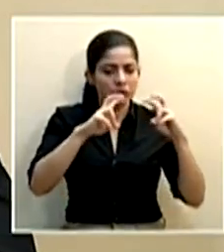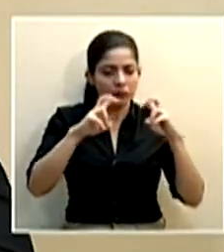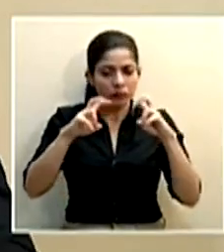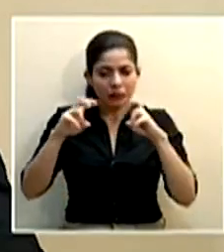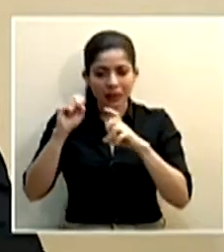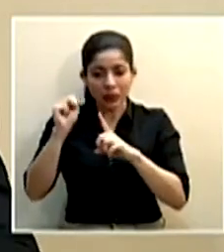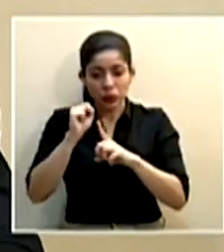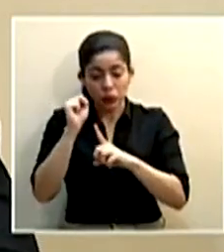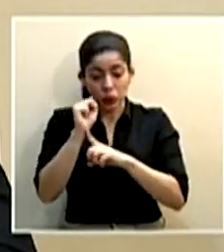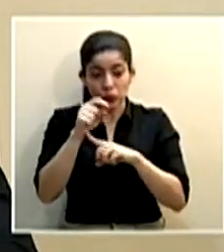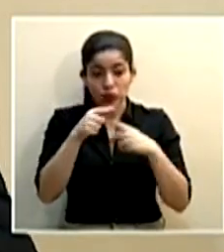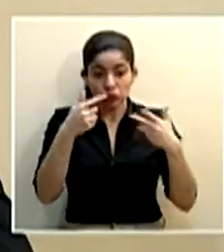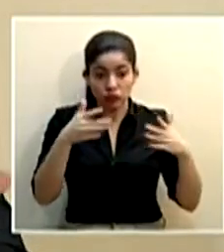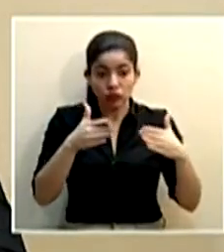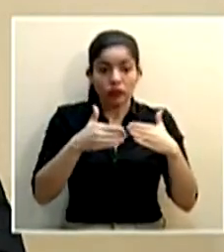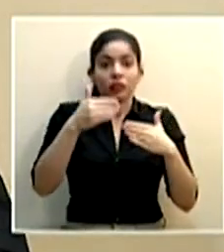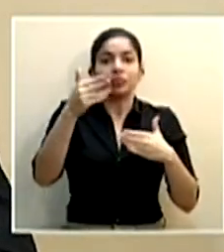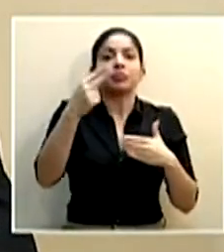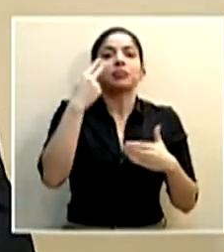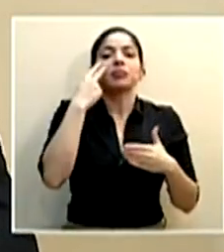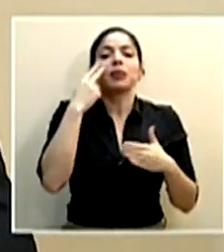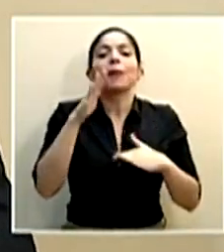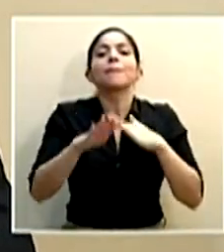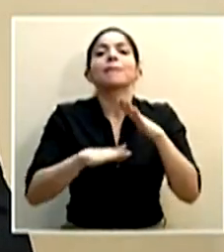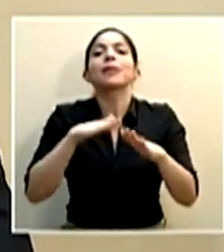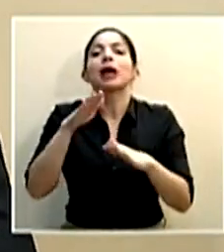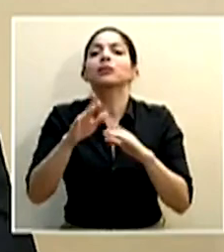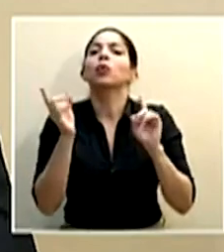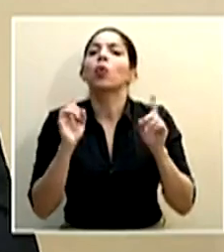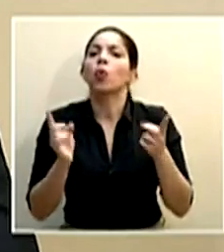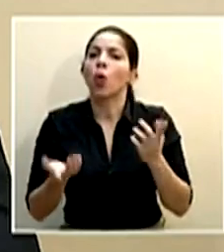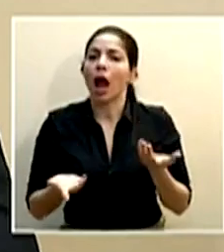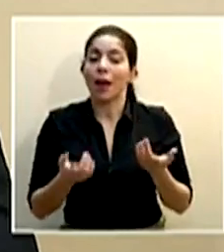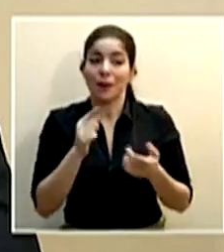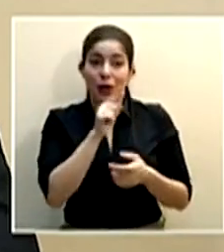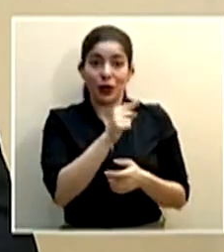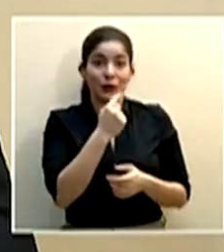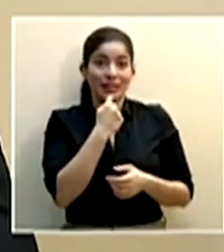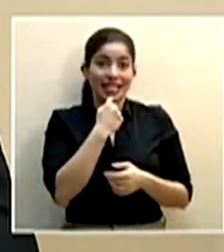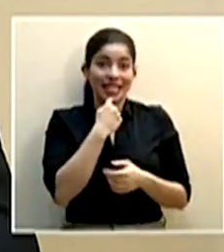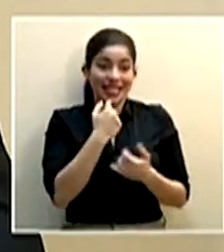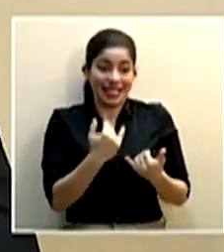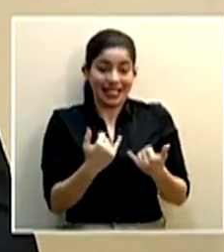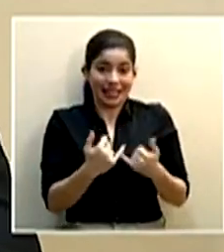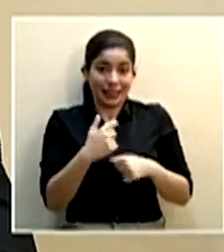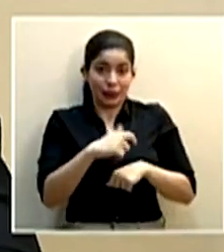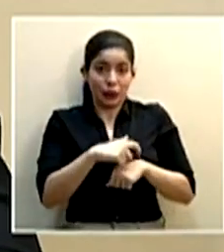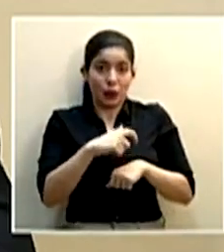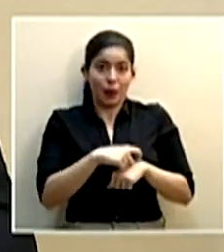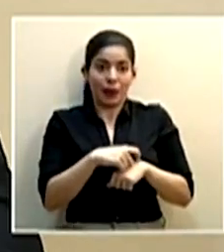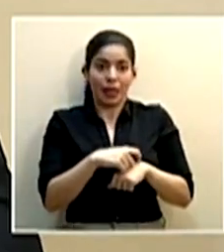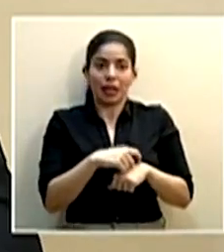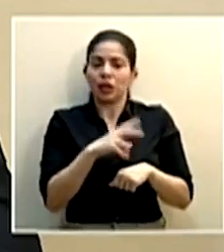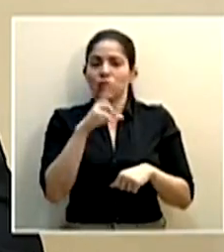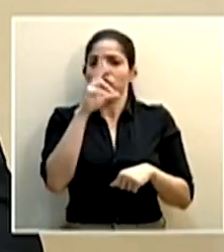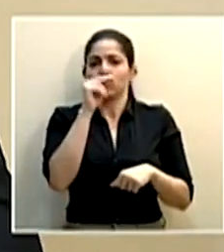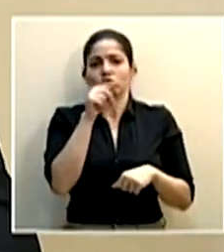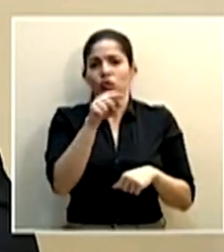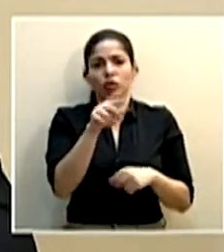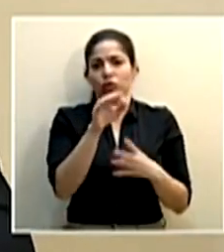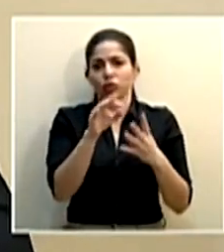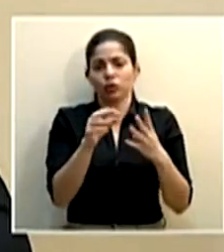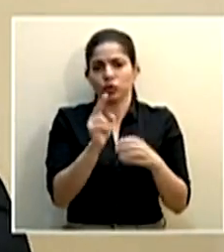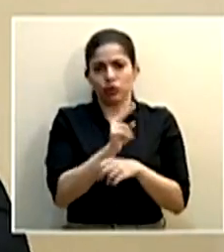y a partir de ahí veríamos cuáles pasos son los siguientes, pero los que usted menciona, en este momento no estamos yendo en esa dirección.